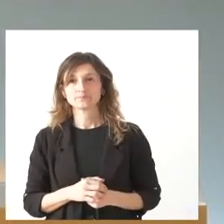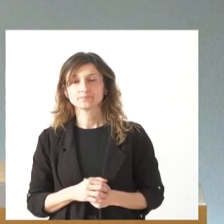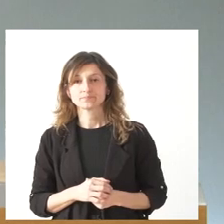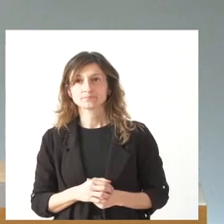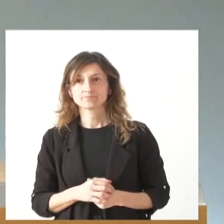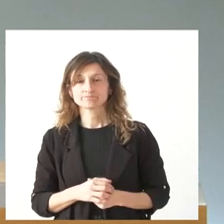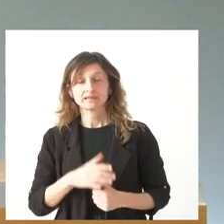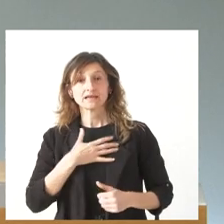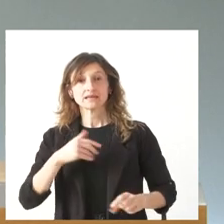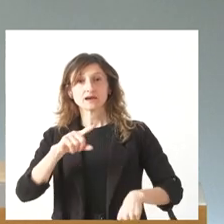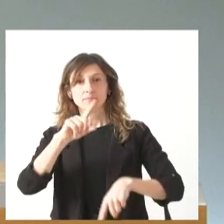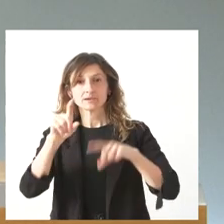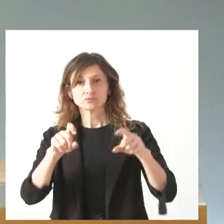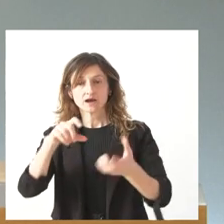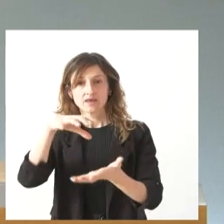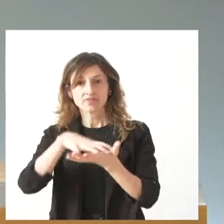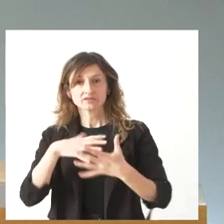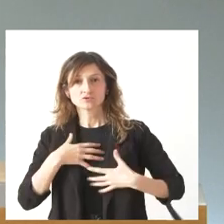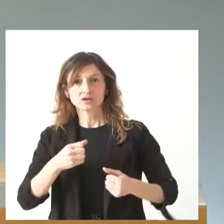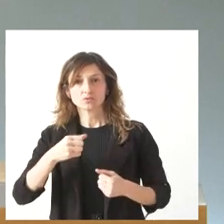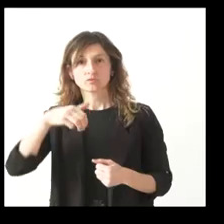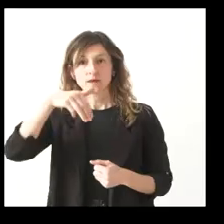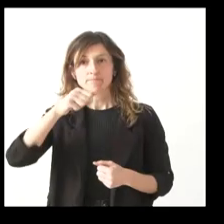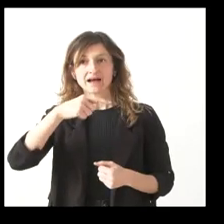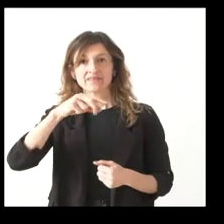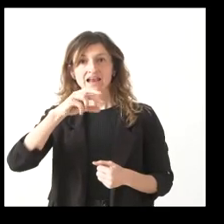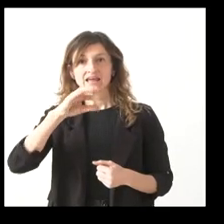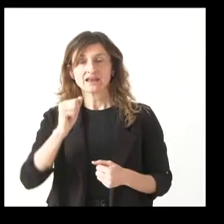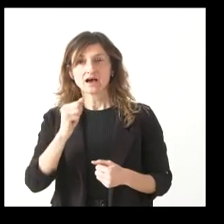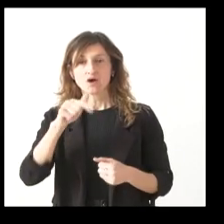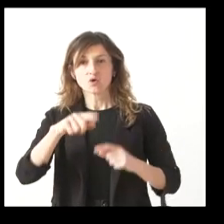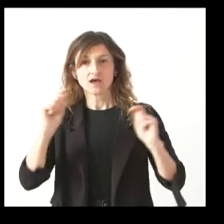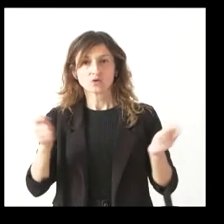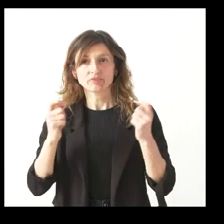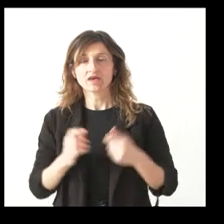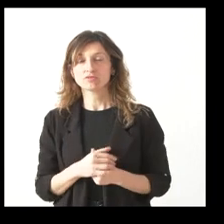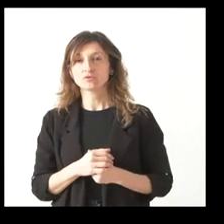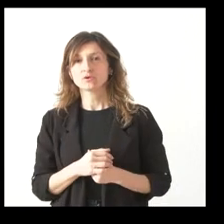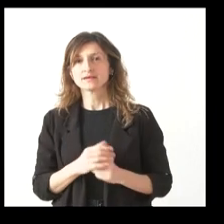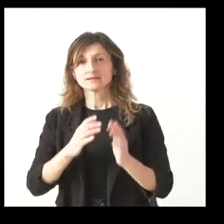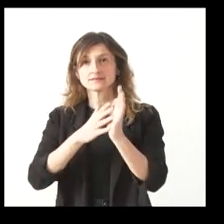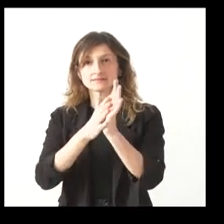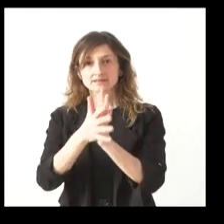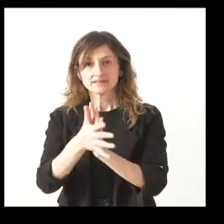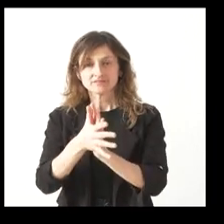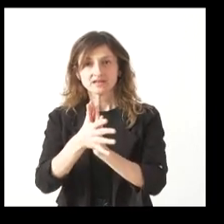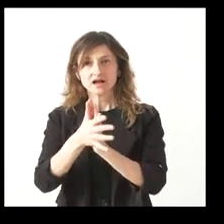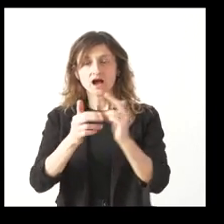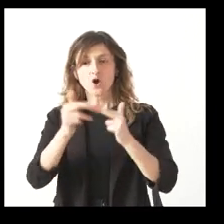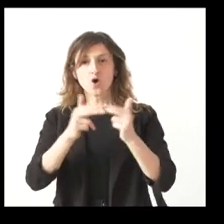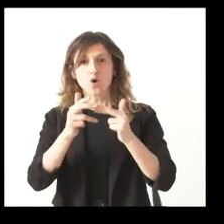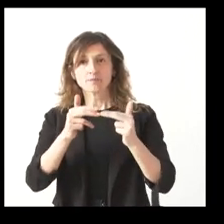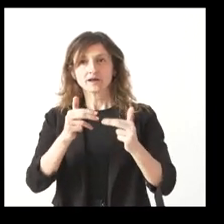Quería preguntarle sobre el centro de salud de la Magdalena. Esta inversión que se ha anunciado hoy, ¿significa que se van a retomar las obras